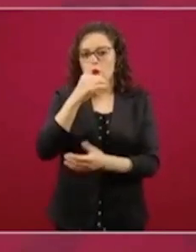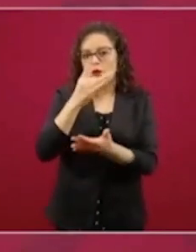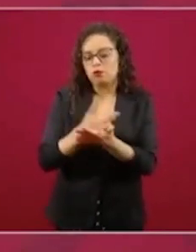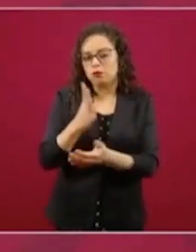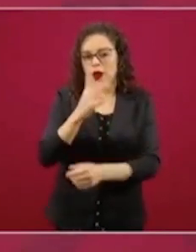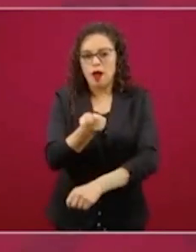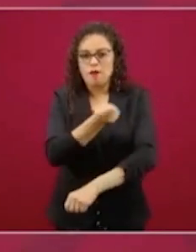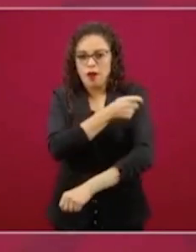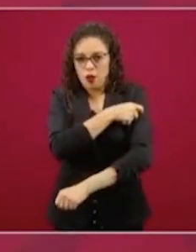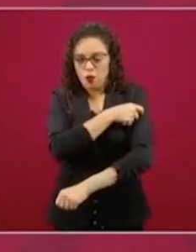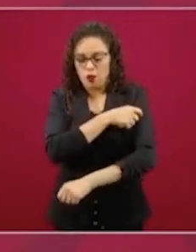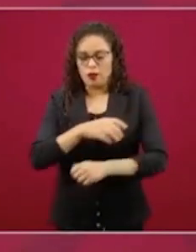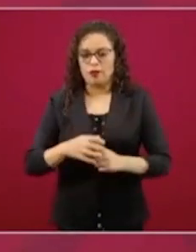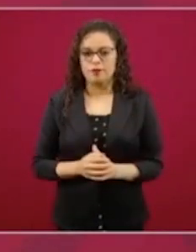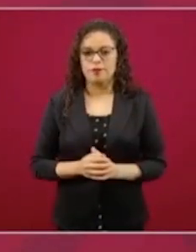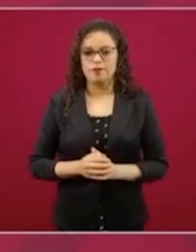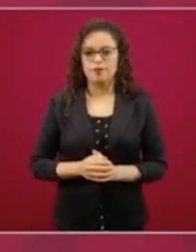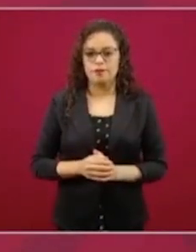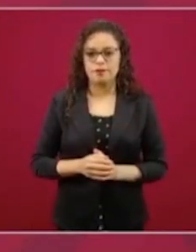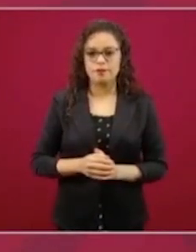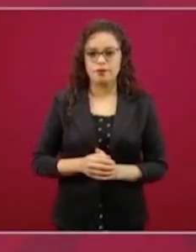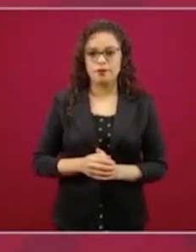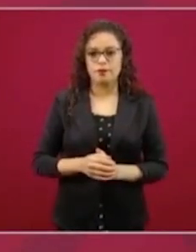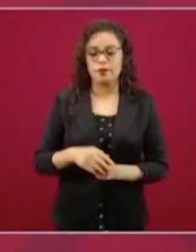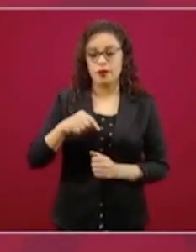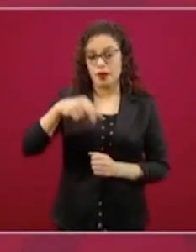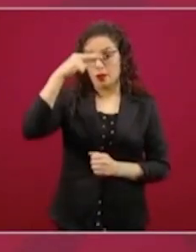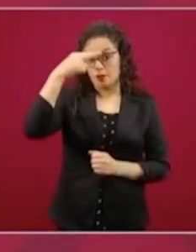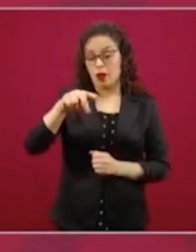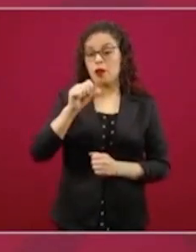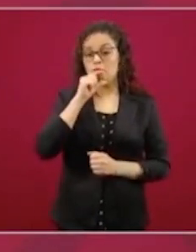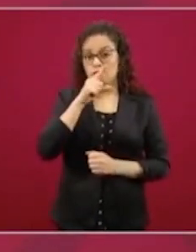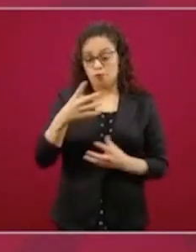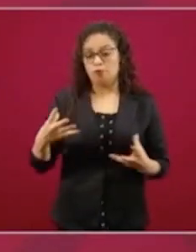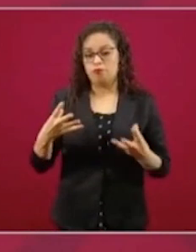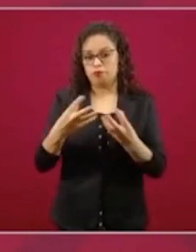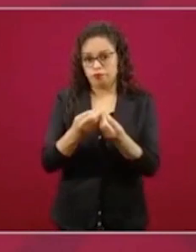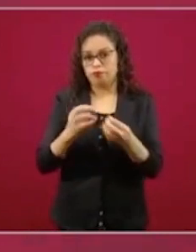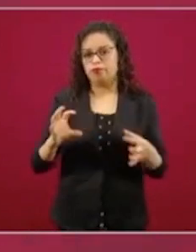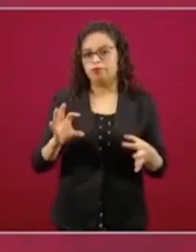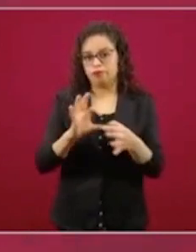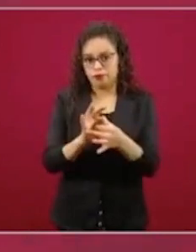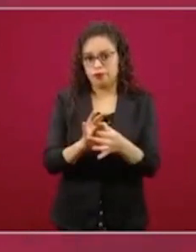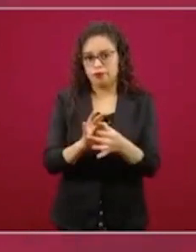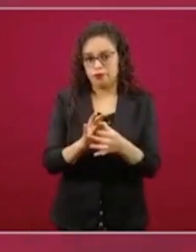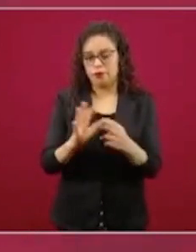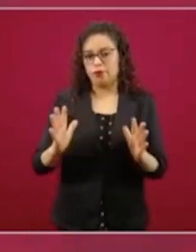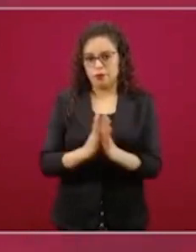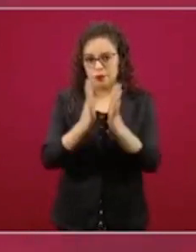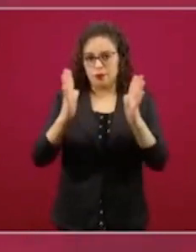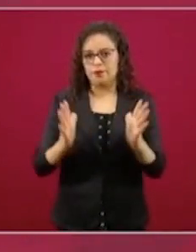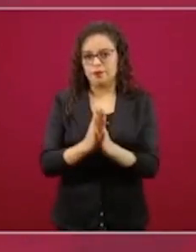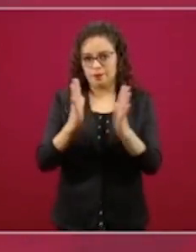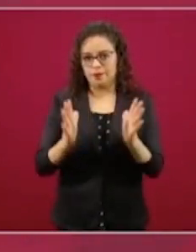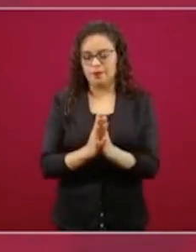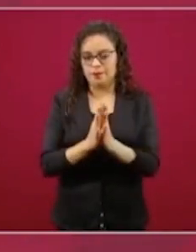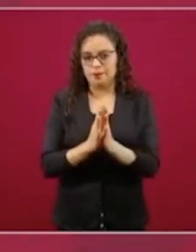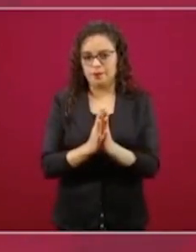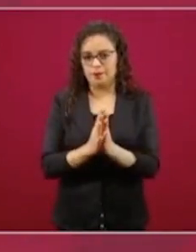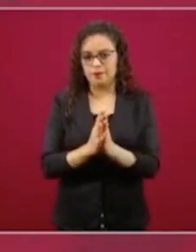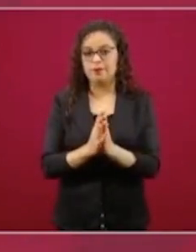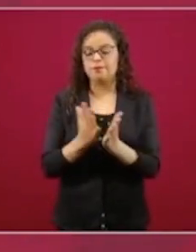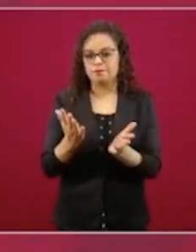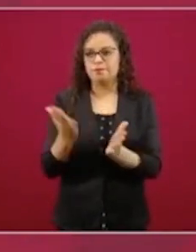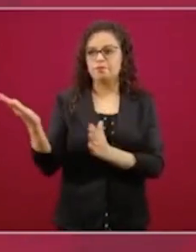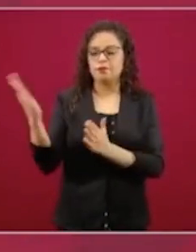México participó en ello, nos estamos uniendo a esa iniciativa, estamos invitando a la